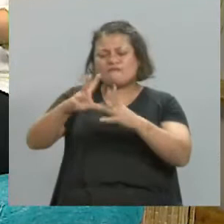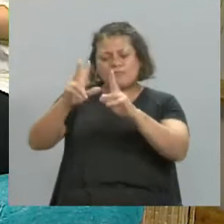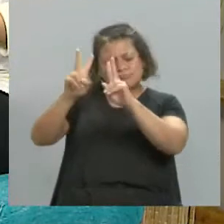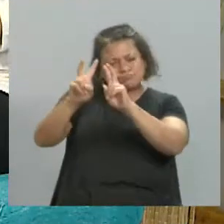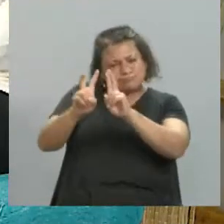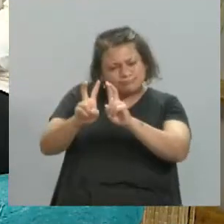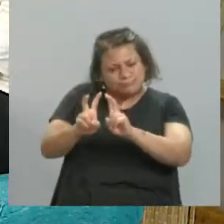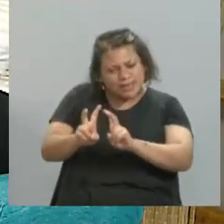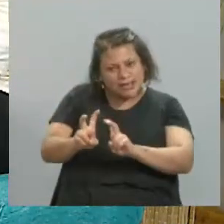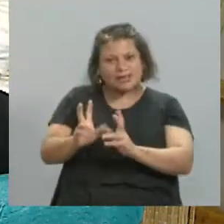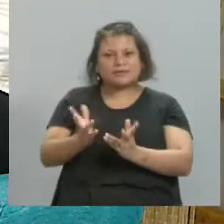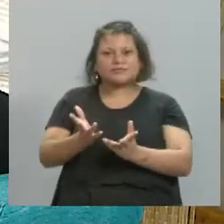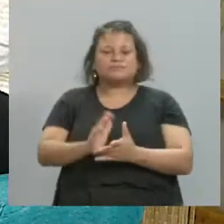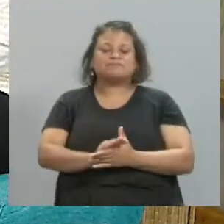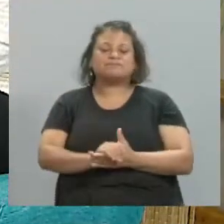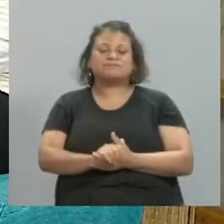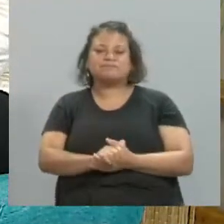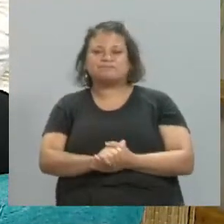para terminar una composición, ¿no?